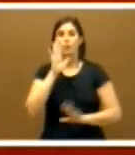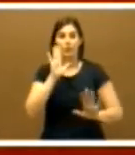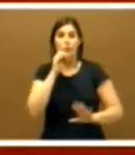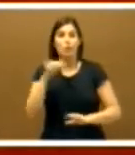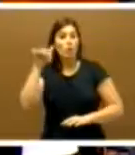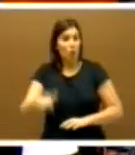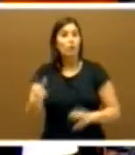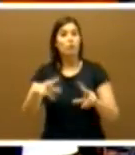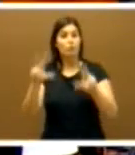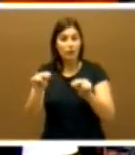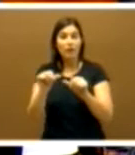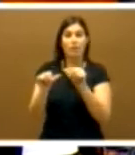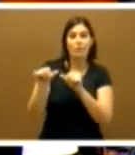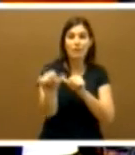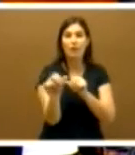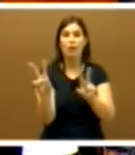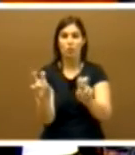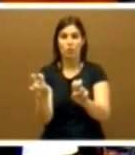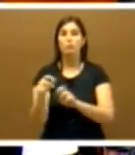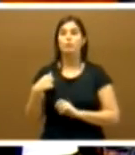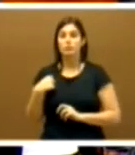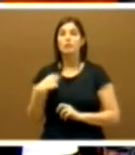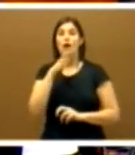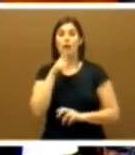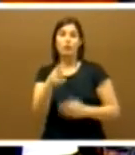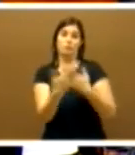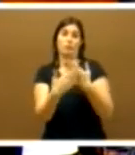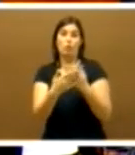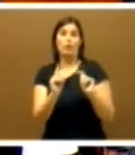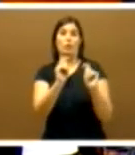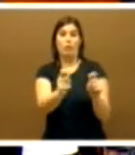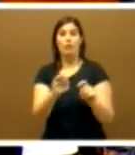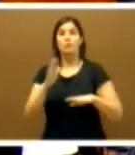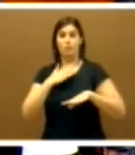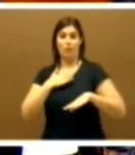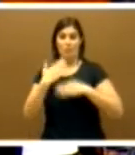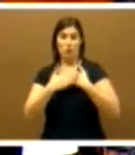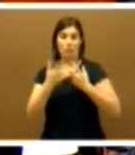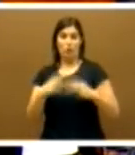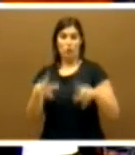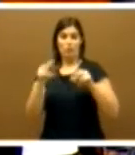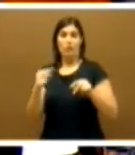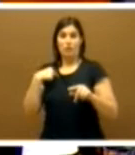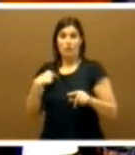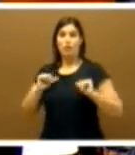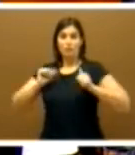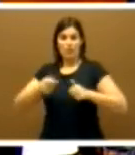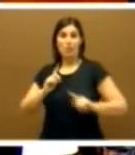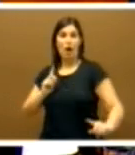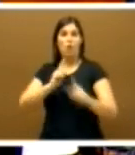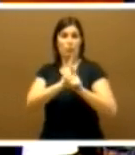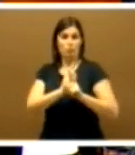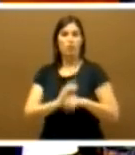empieza otro. Termina un tiempo para usted en la oposición, empieza un tiempo en el Gobierno y termina un tiempo para mí en el Gobierno y empieza en la